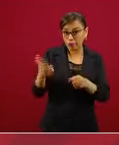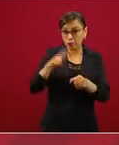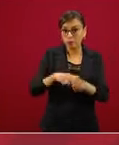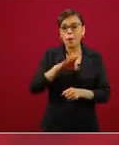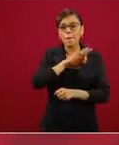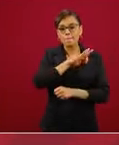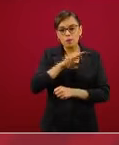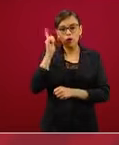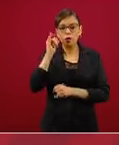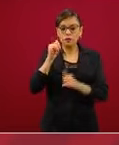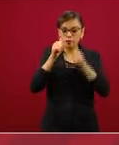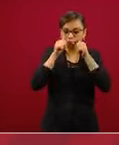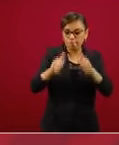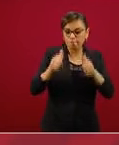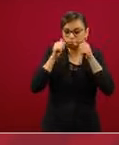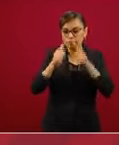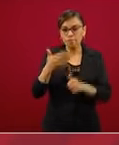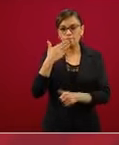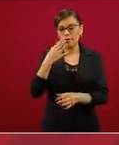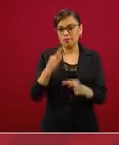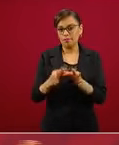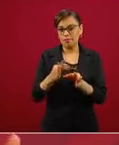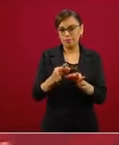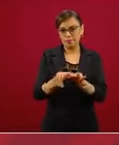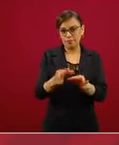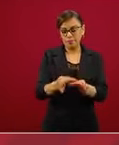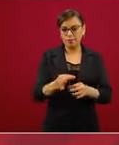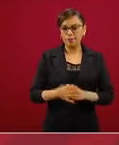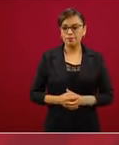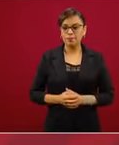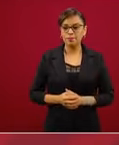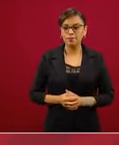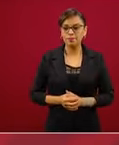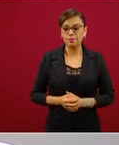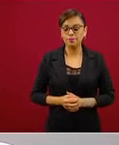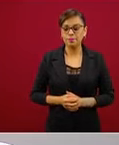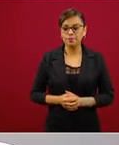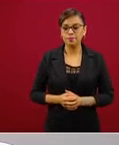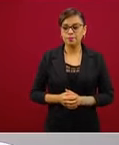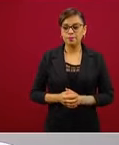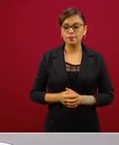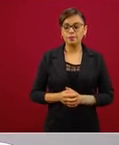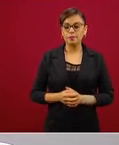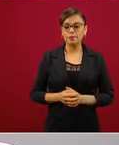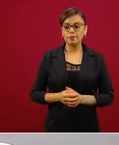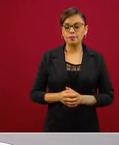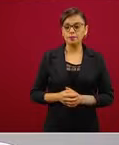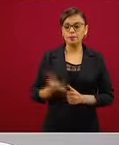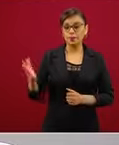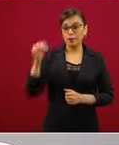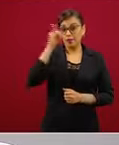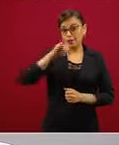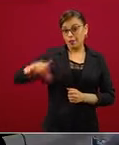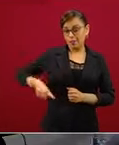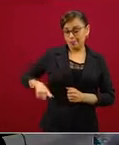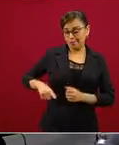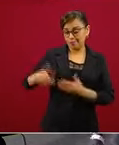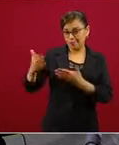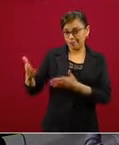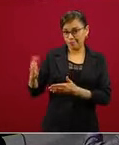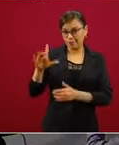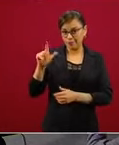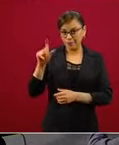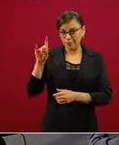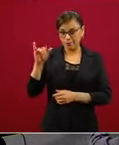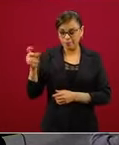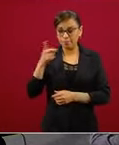necesidad de ser hospitalizados. Como lo expresa la jefa de gobierno, el centro del país, el Valle de México, la